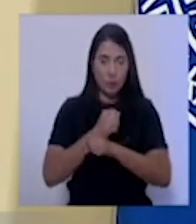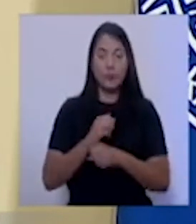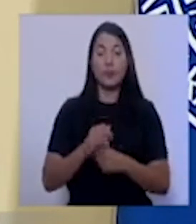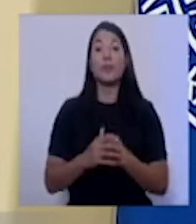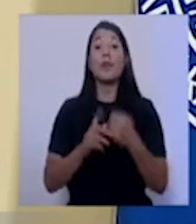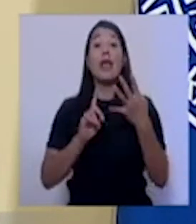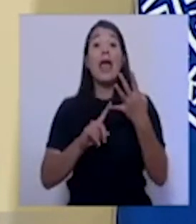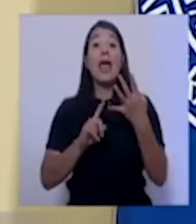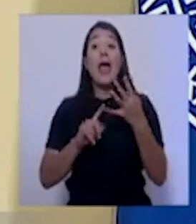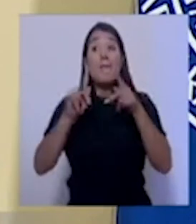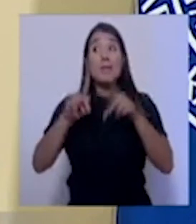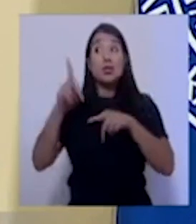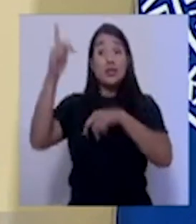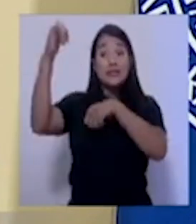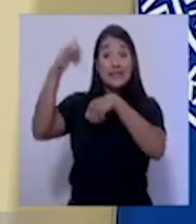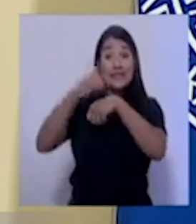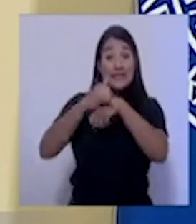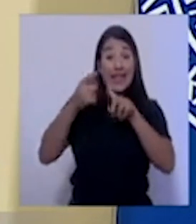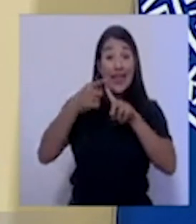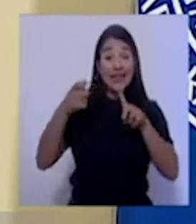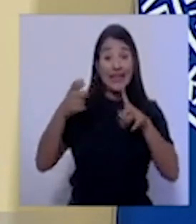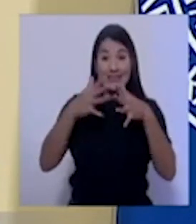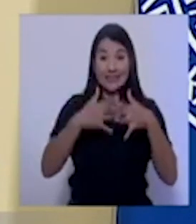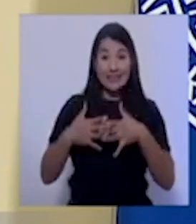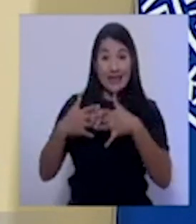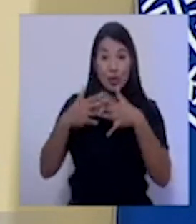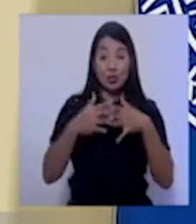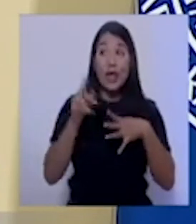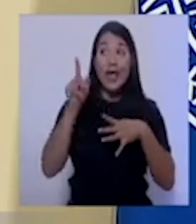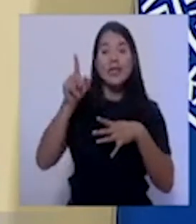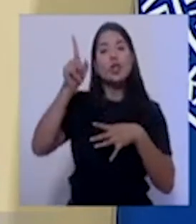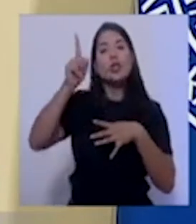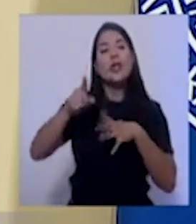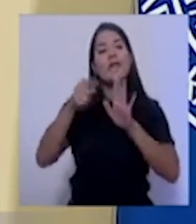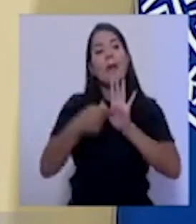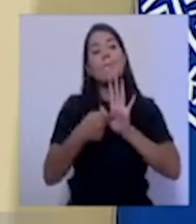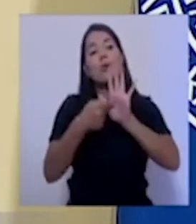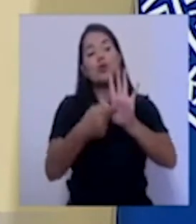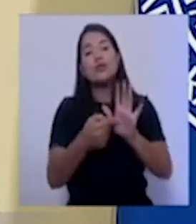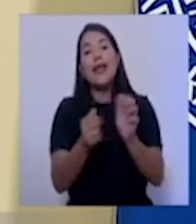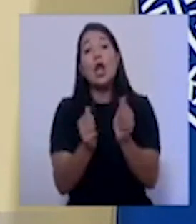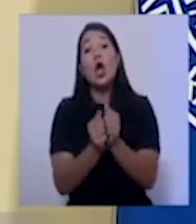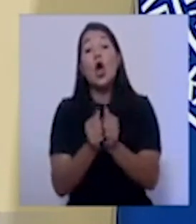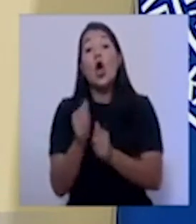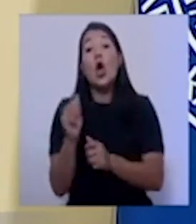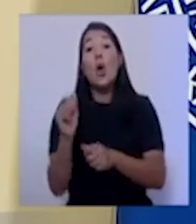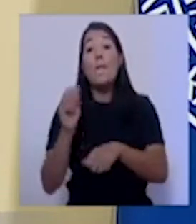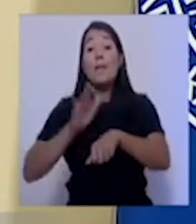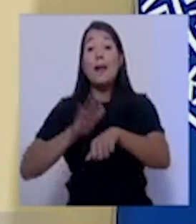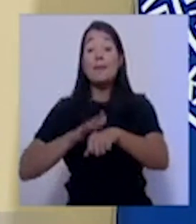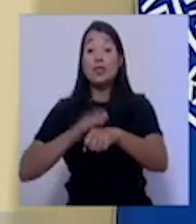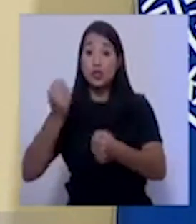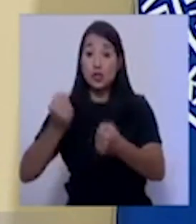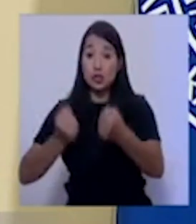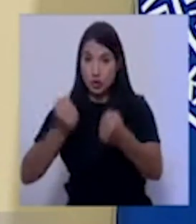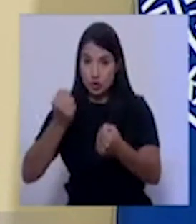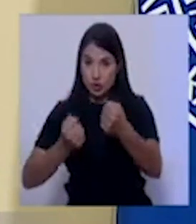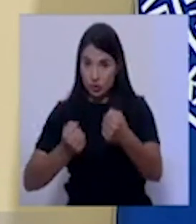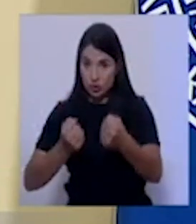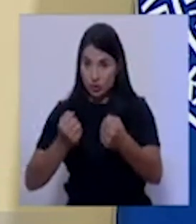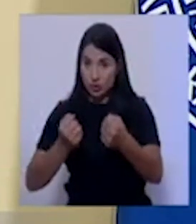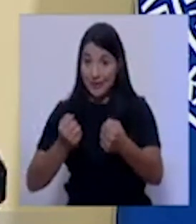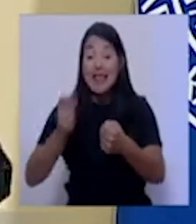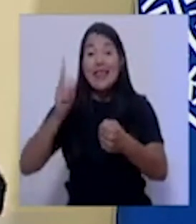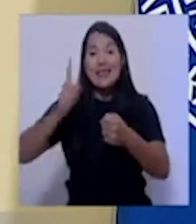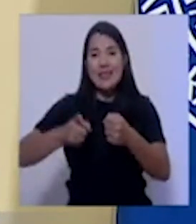los pasajeros deberán demostrar a través de su licencia de conducir que habitan en uno de esos seis estados que estamos